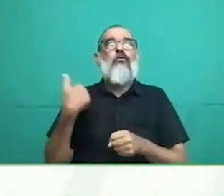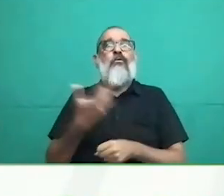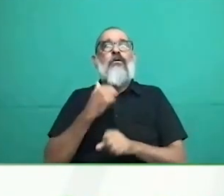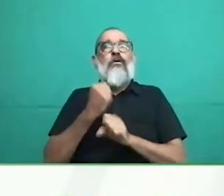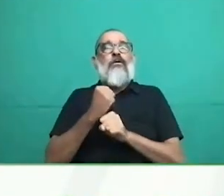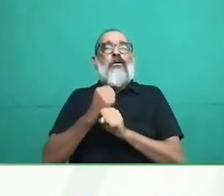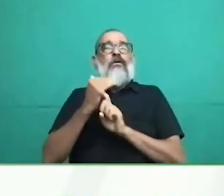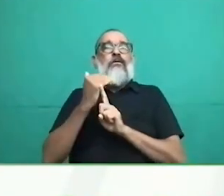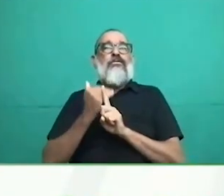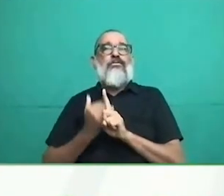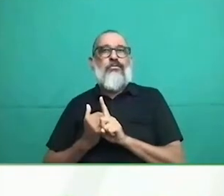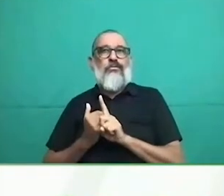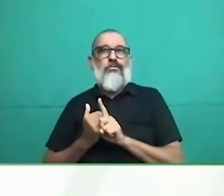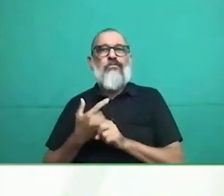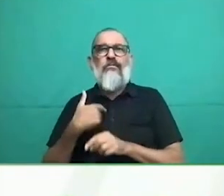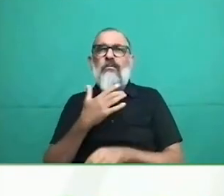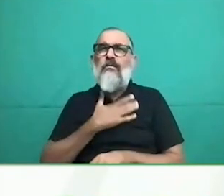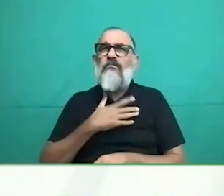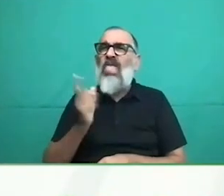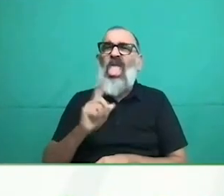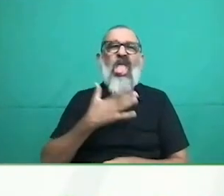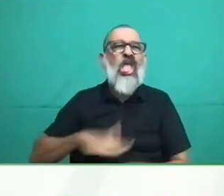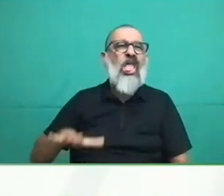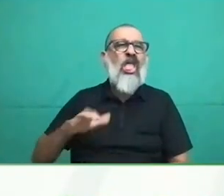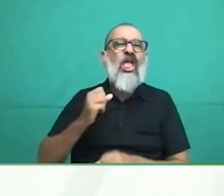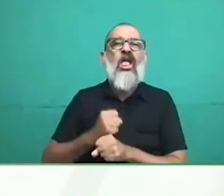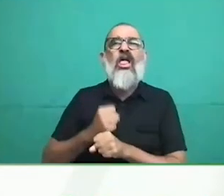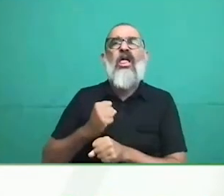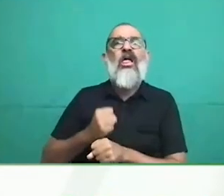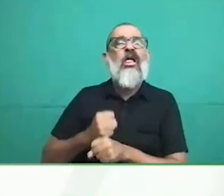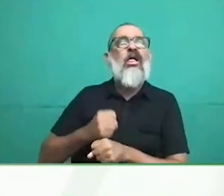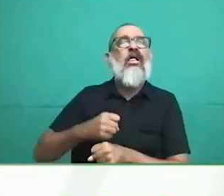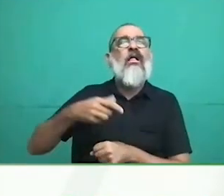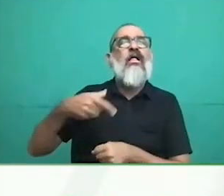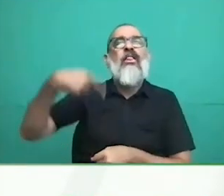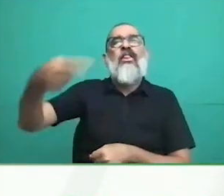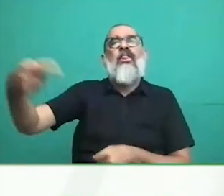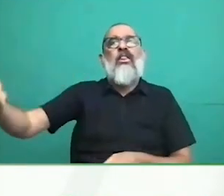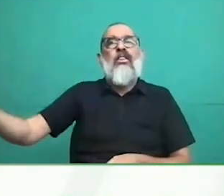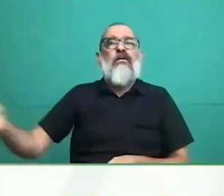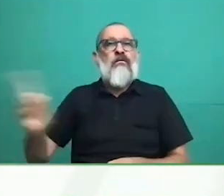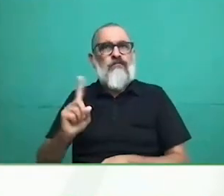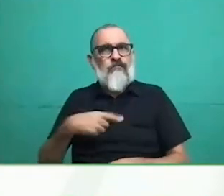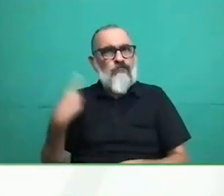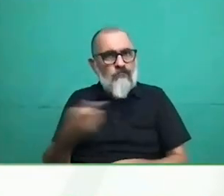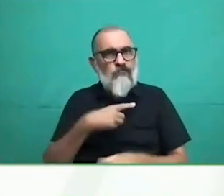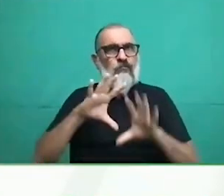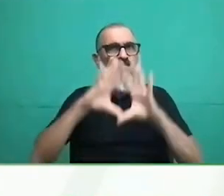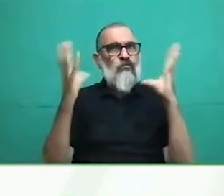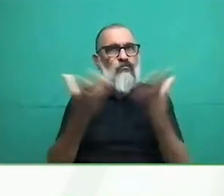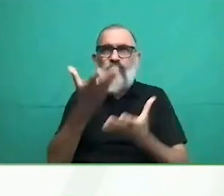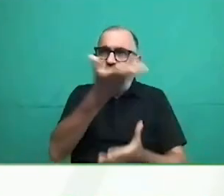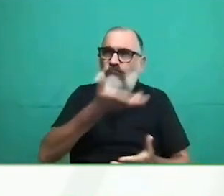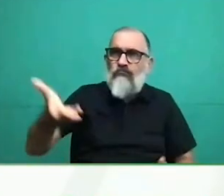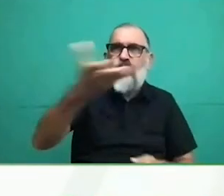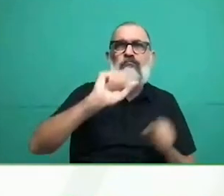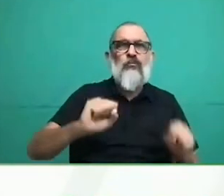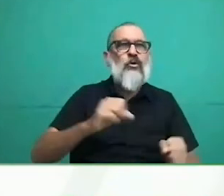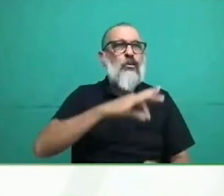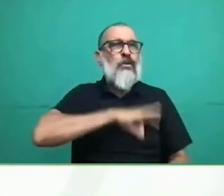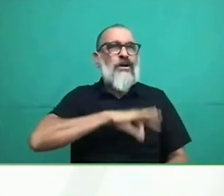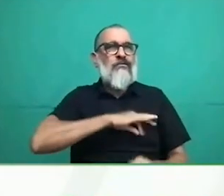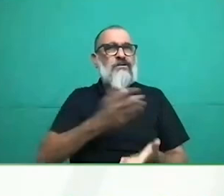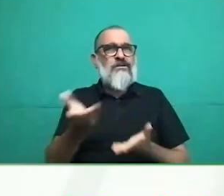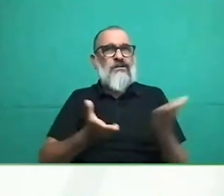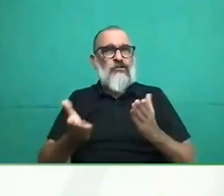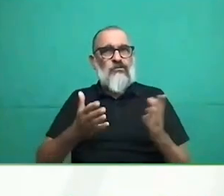Global. Tanto puede ocuparnos la herencia que dejó una tía a mil kilómetros de